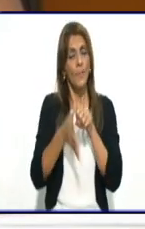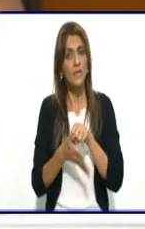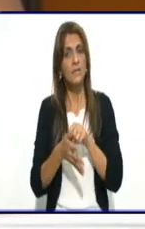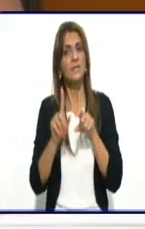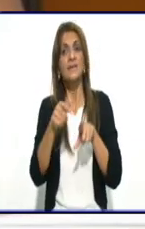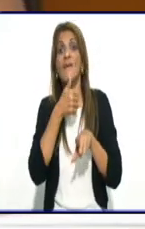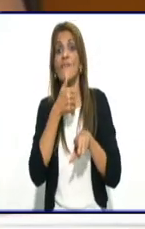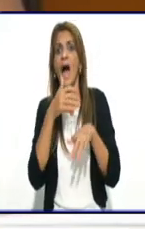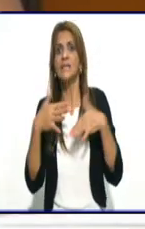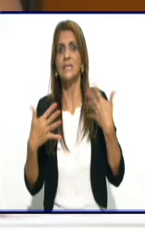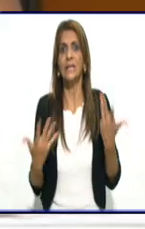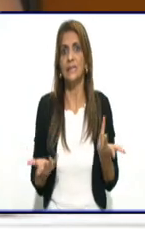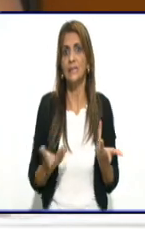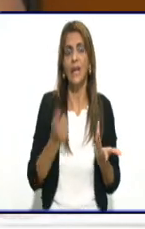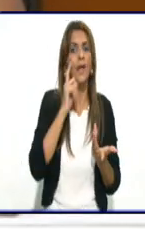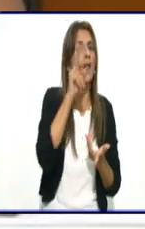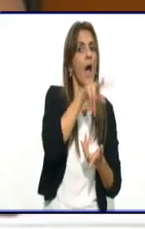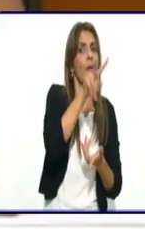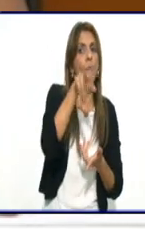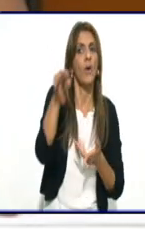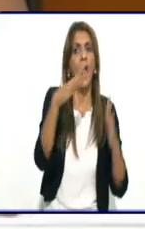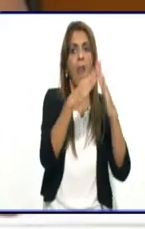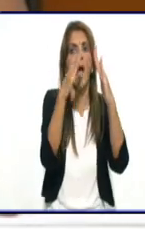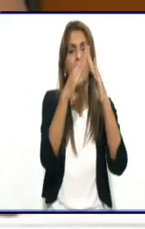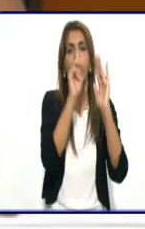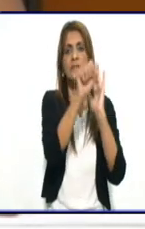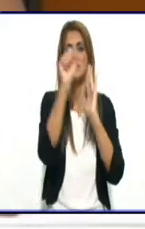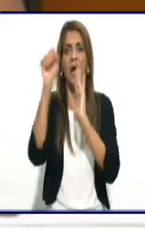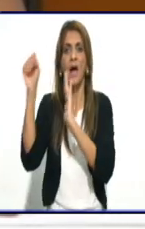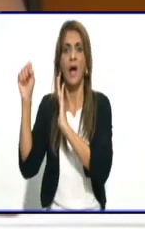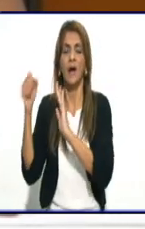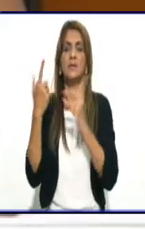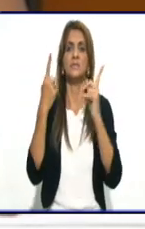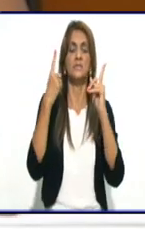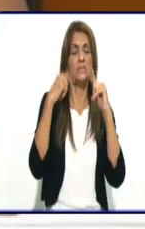la pesquisa como la actuación ya dentro de estas zonas.